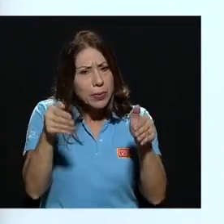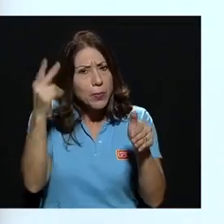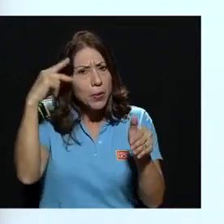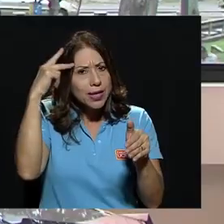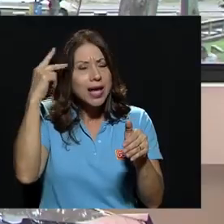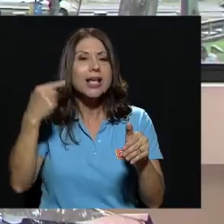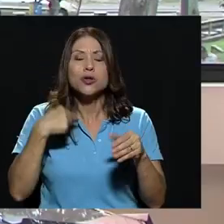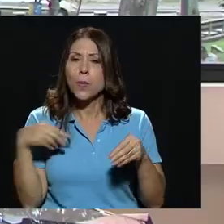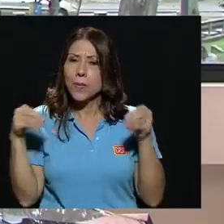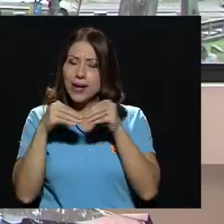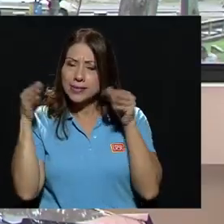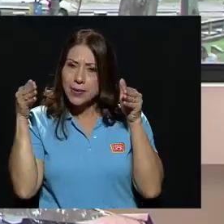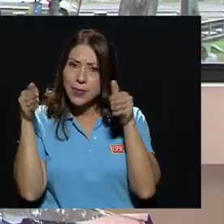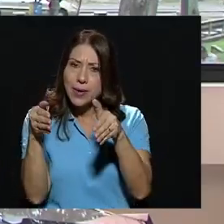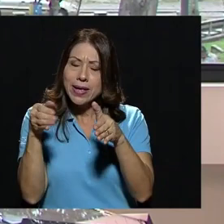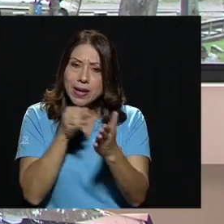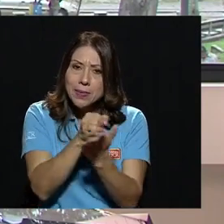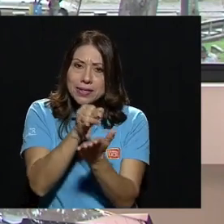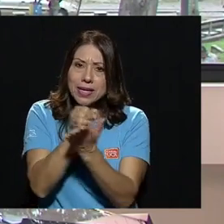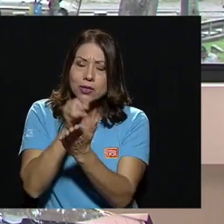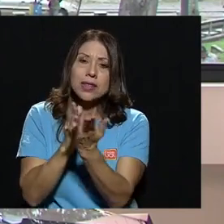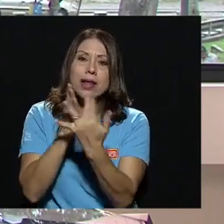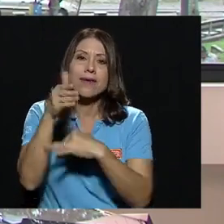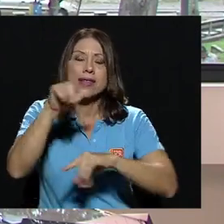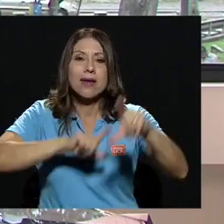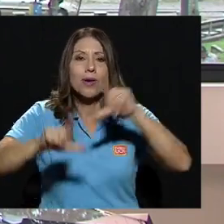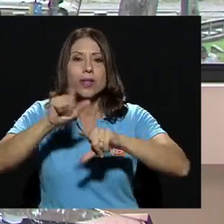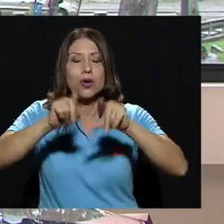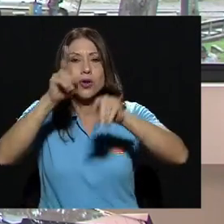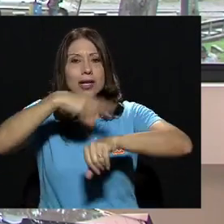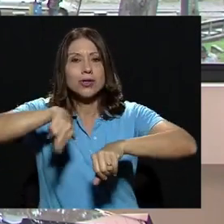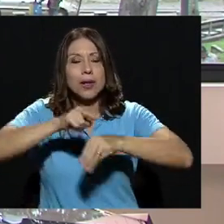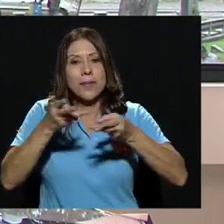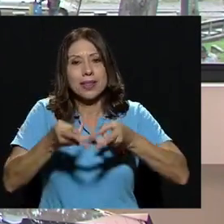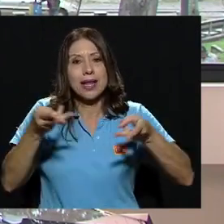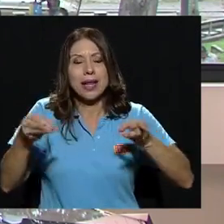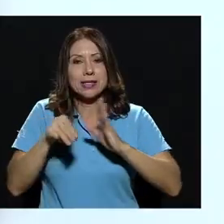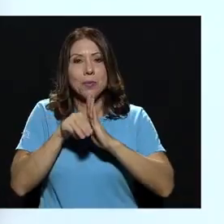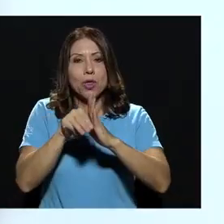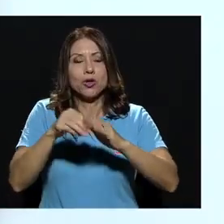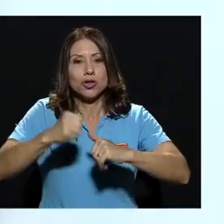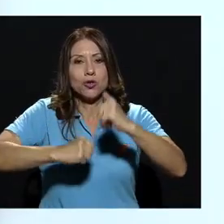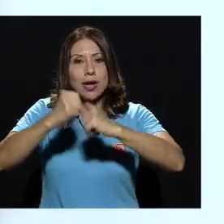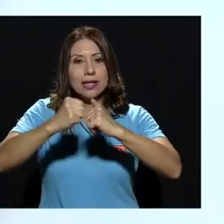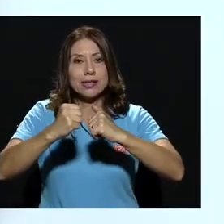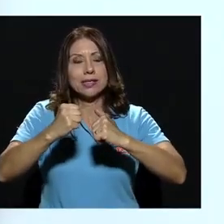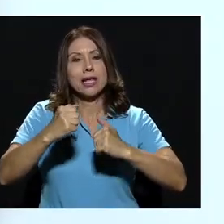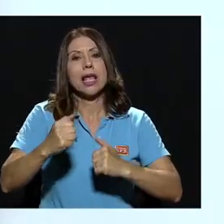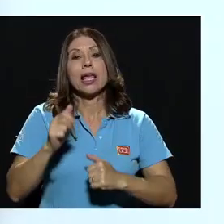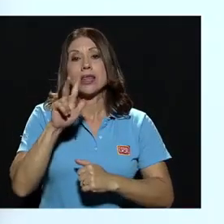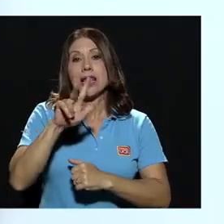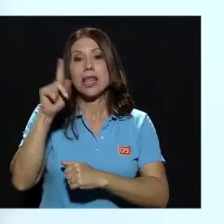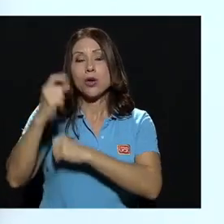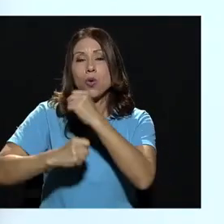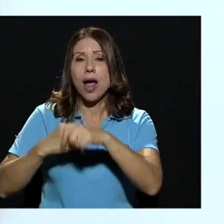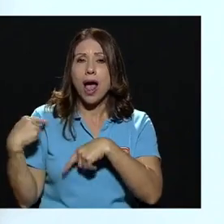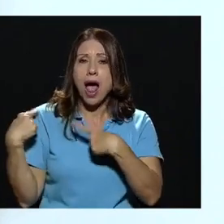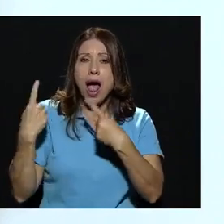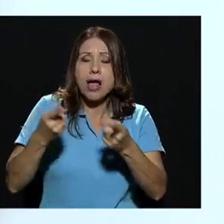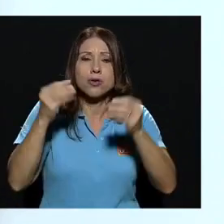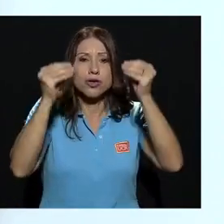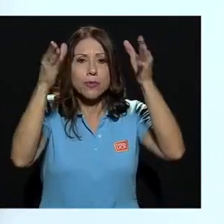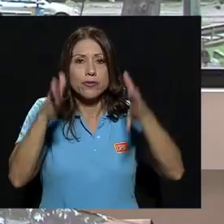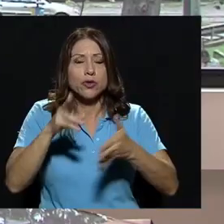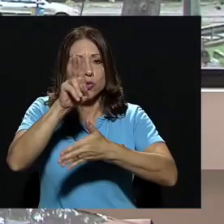bien al campo de investigación a través del Laboratorio Nacional de Materiales y Modelos Estructurales. Tengo 31 años de ser profesor